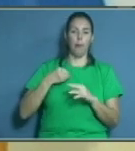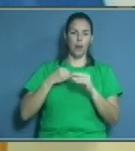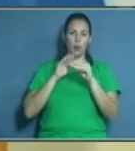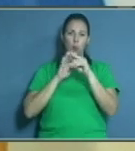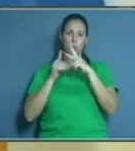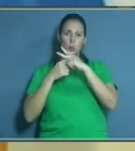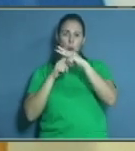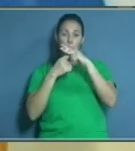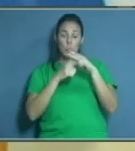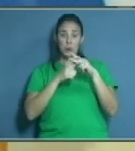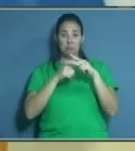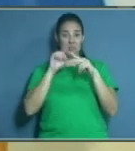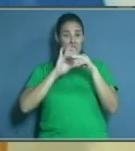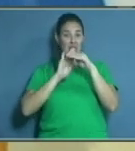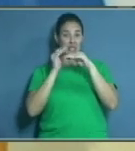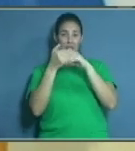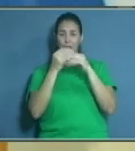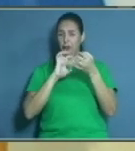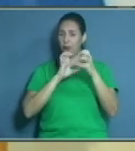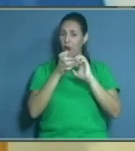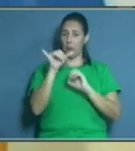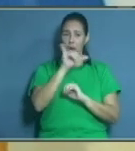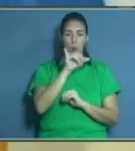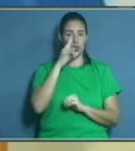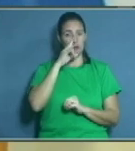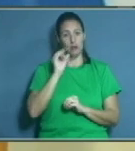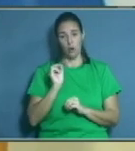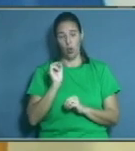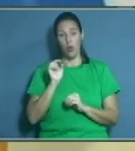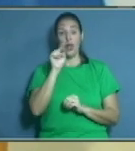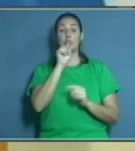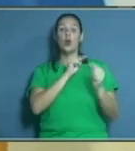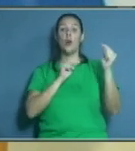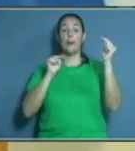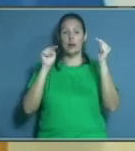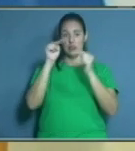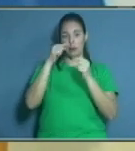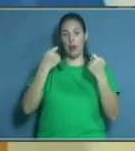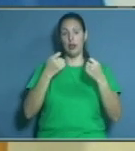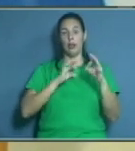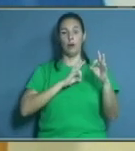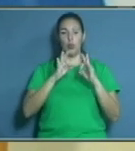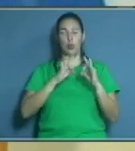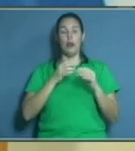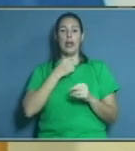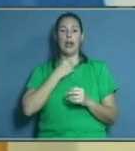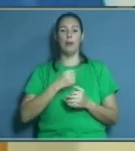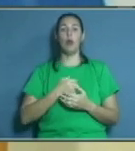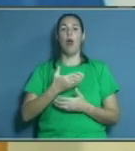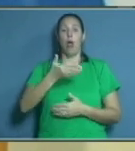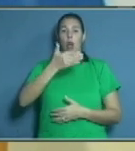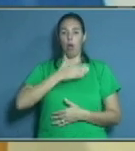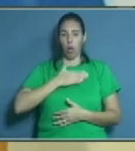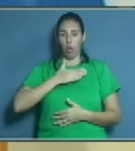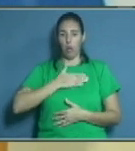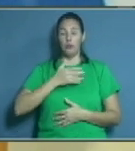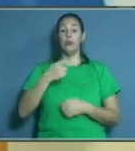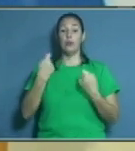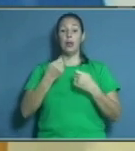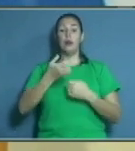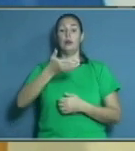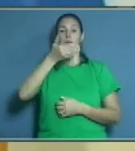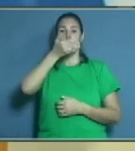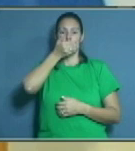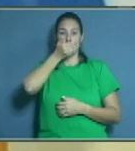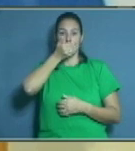va perdiendo. Esos son los cuidados principales básicos. Si va a toser, si estornuda, pues ponerse la mano en la boca